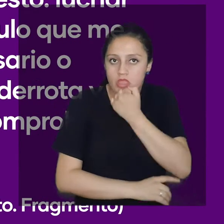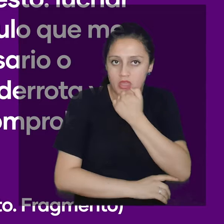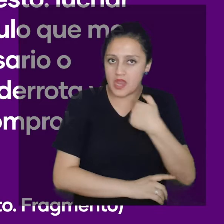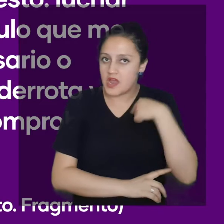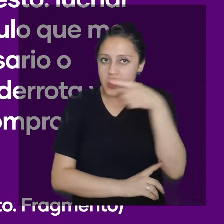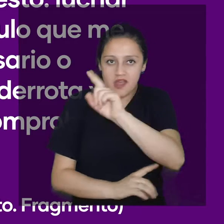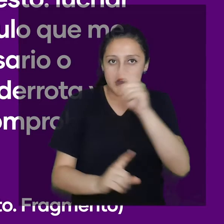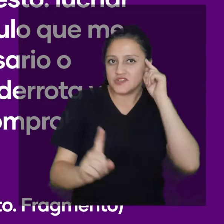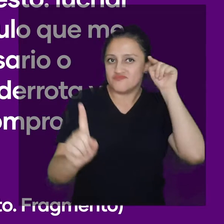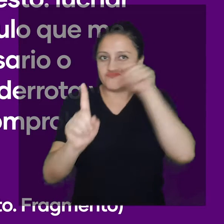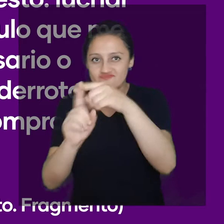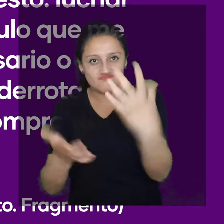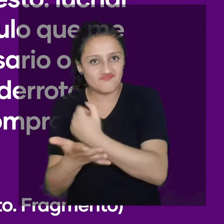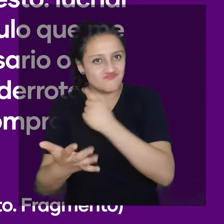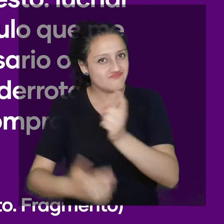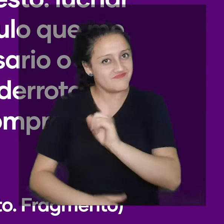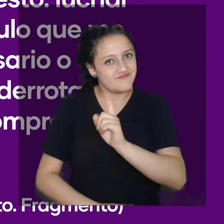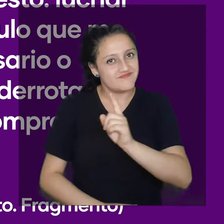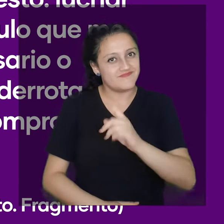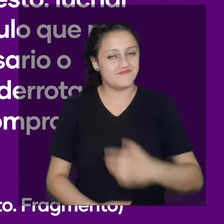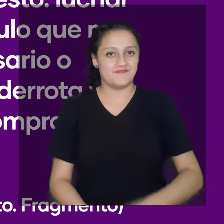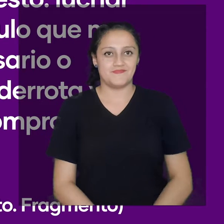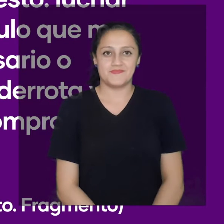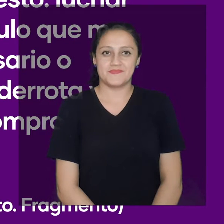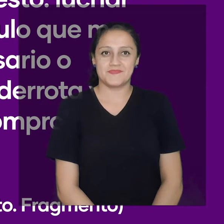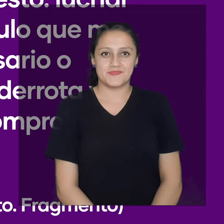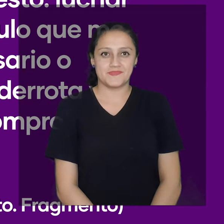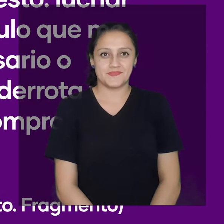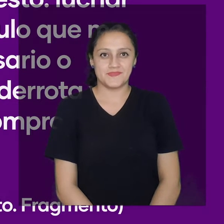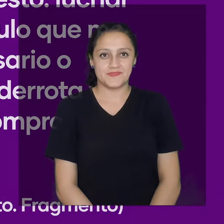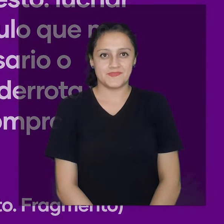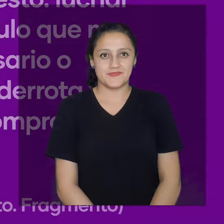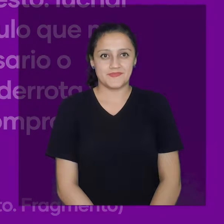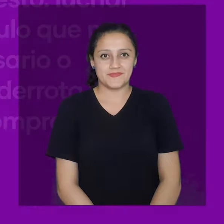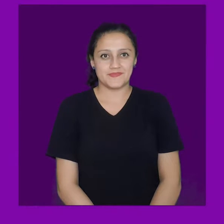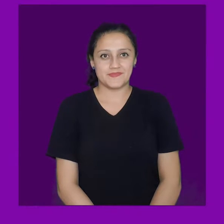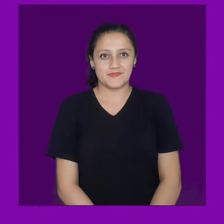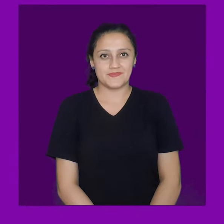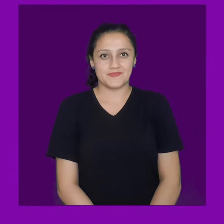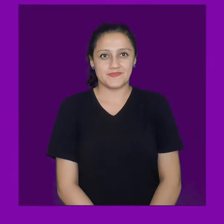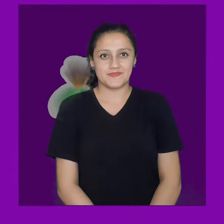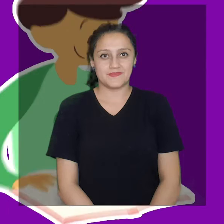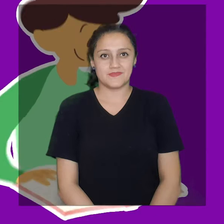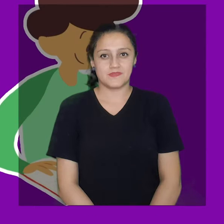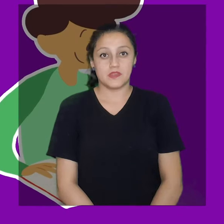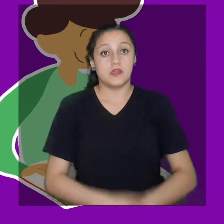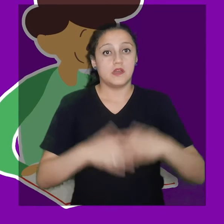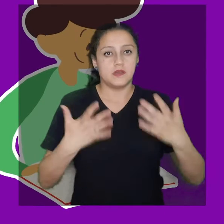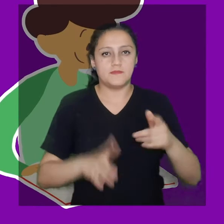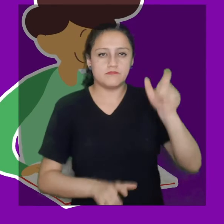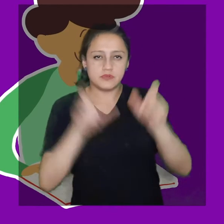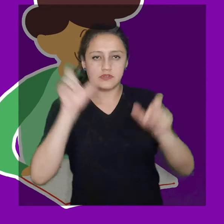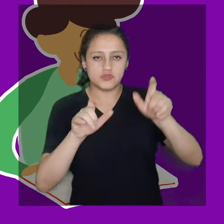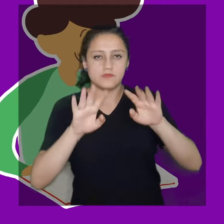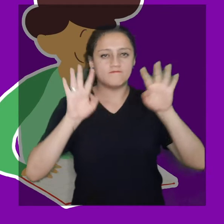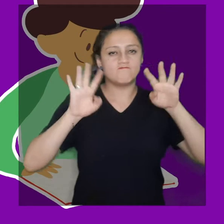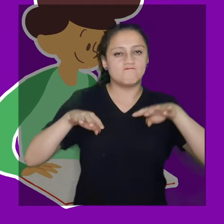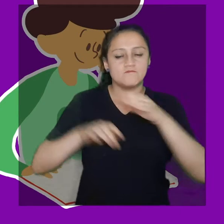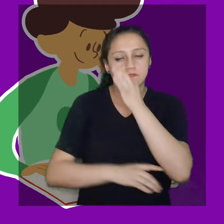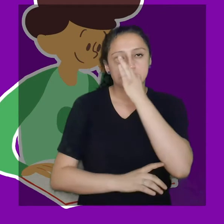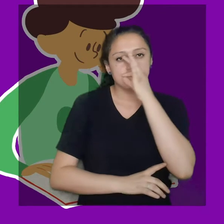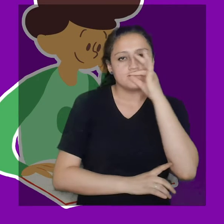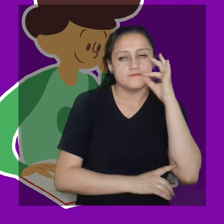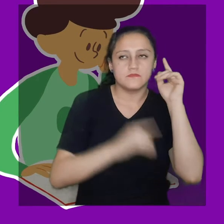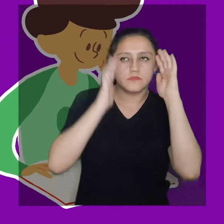tenía la razón. El túnel. Ernesto Sábato. Fragmento. Lectura en conjunto. Esto lo pueden